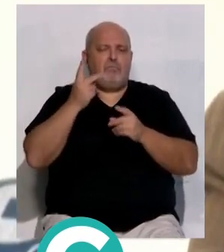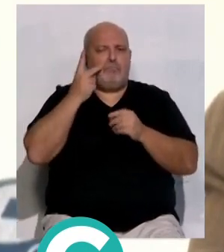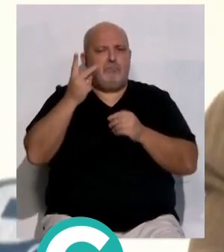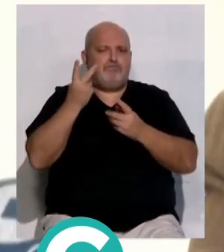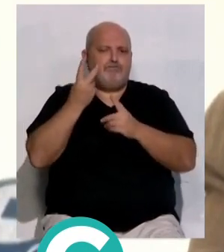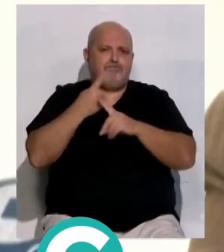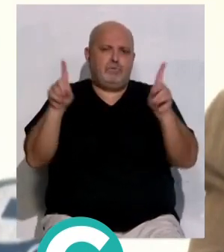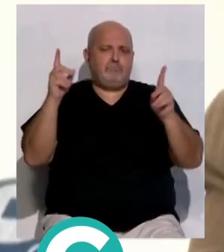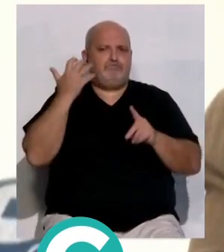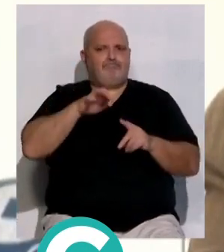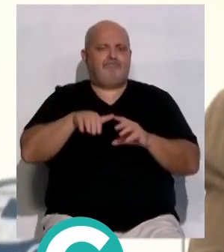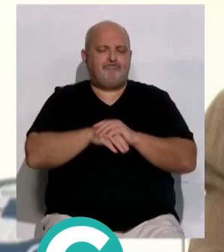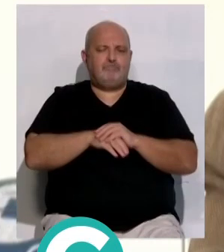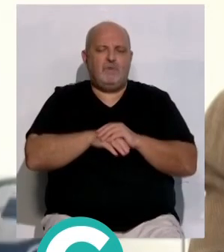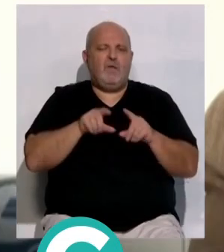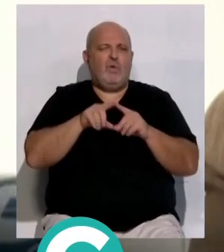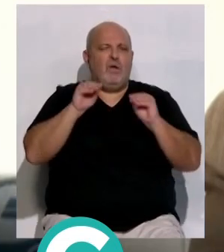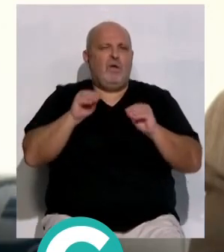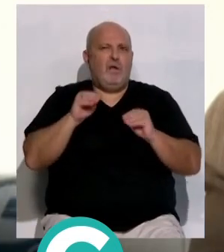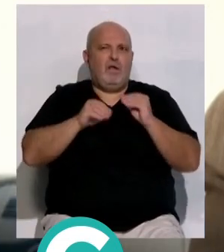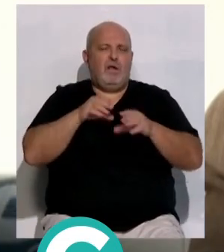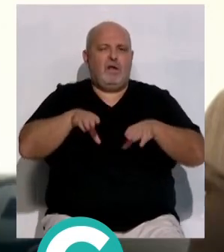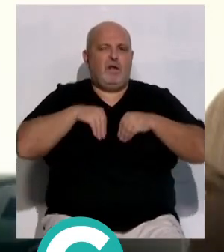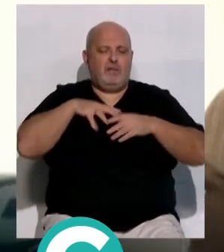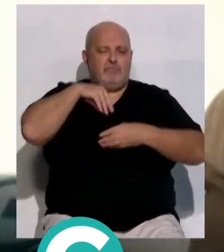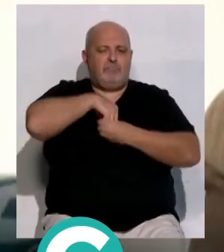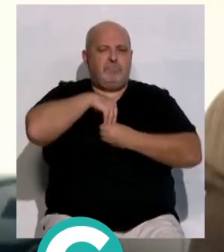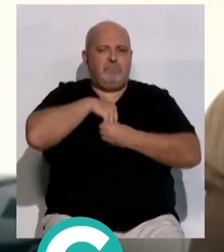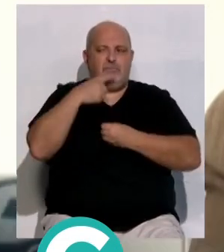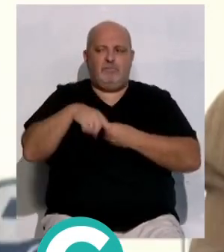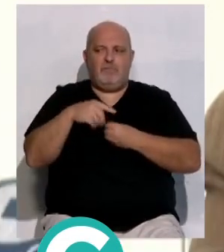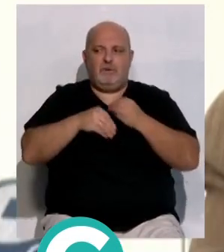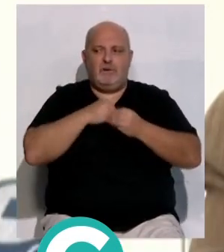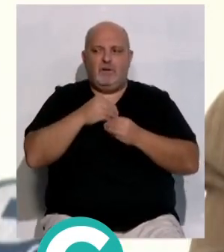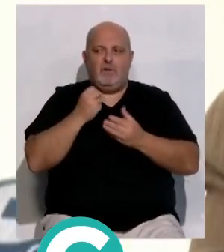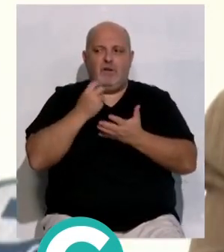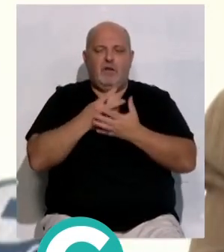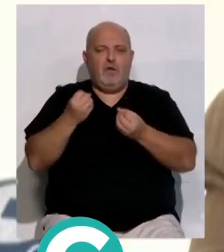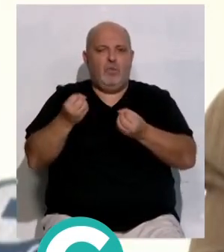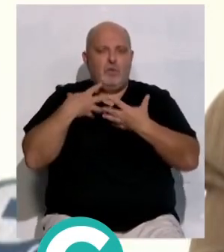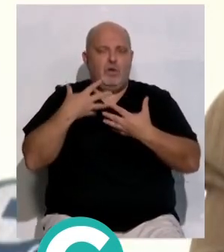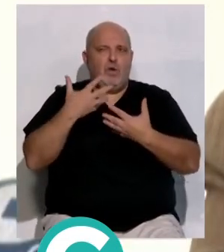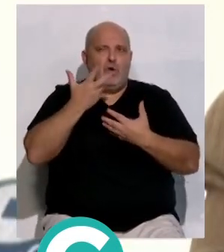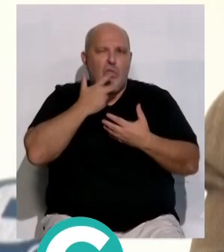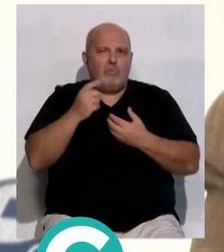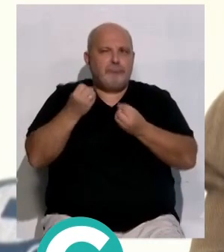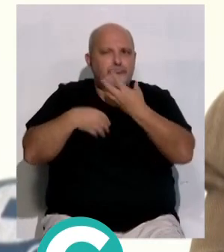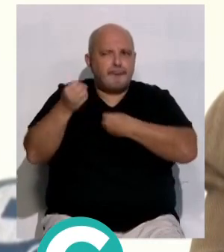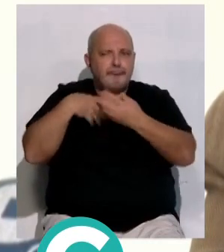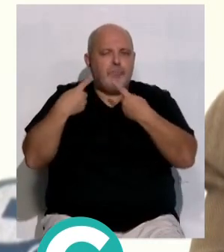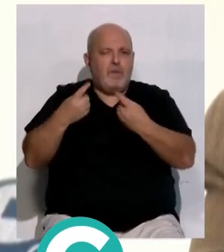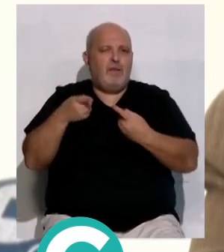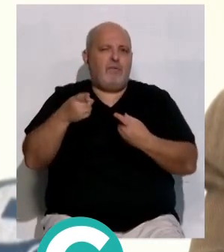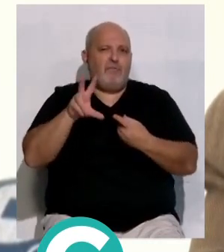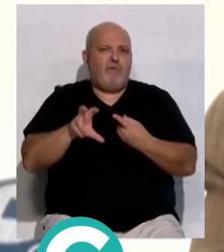novedosa Es un privilegio poder contar algo que tenemos asumido interiorizado de tal manera que te lo vuelva a contar alguien que no lo conoce y que te lo diga por primera